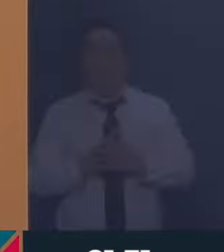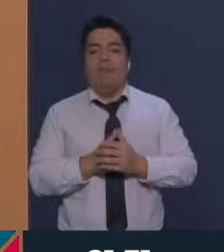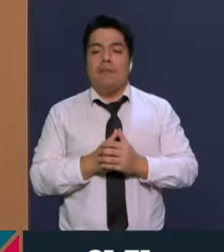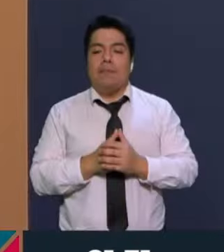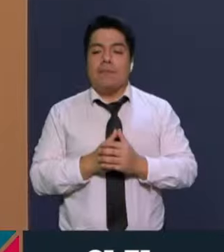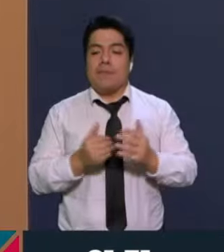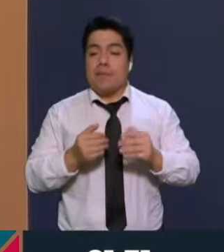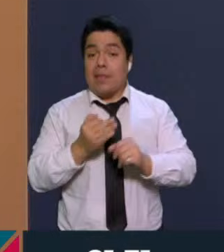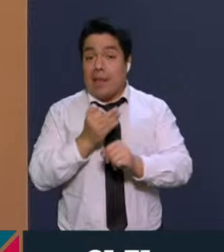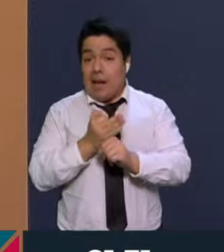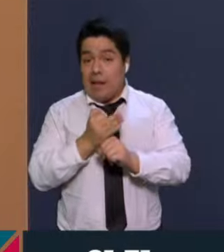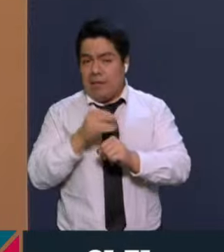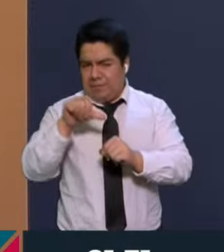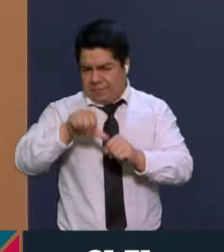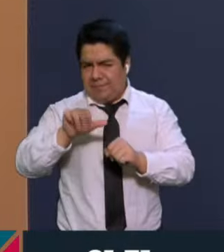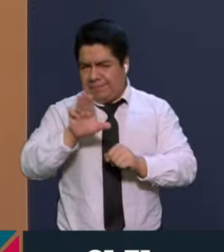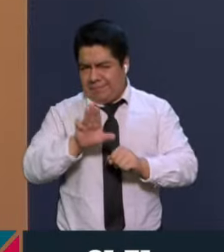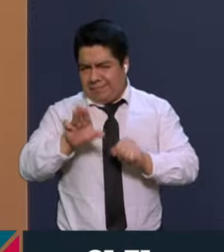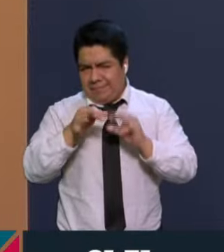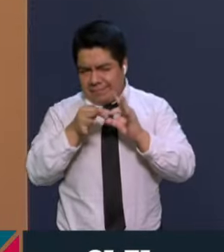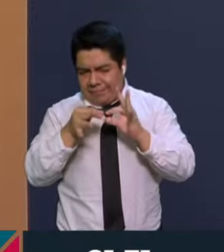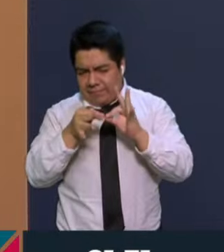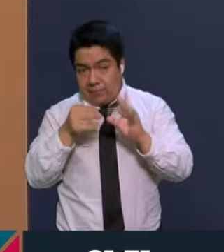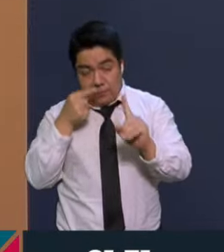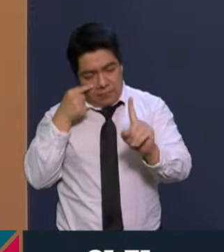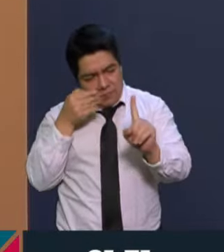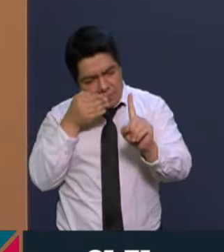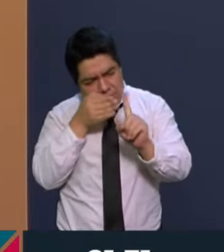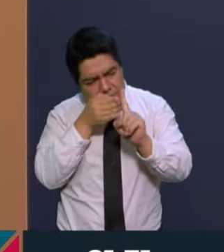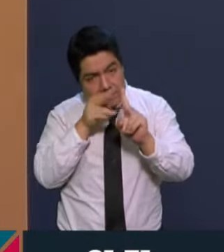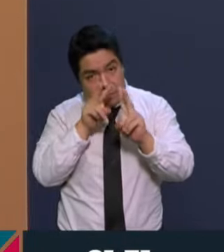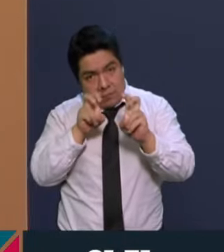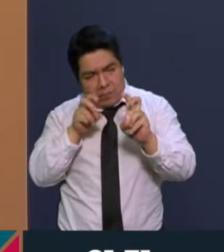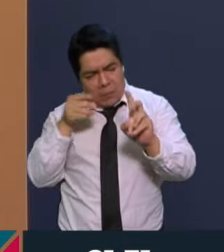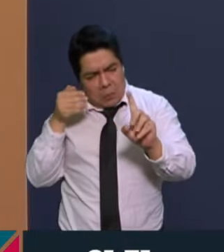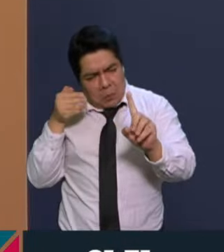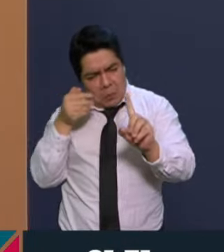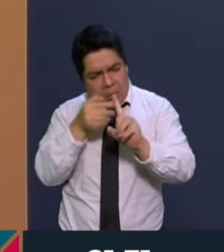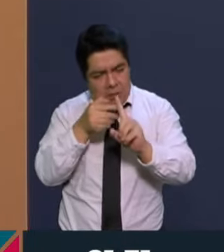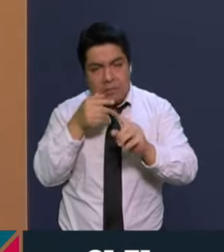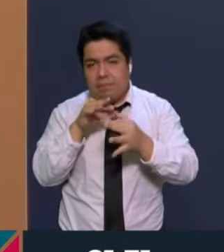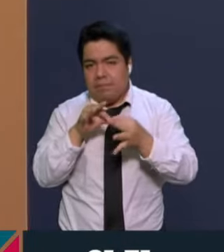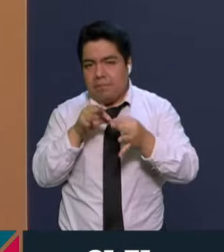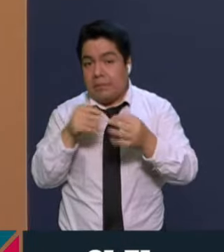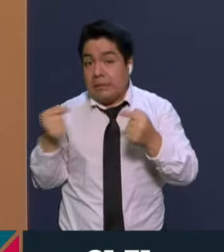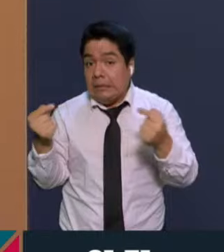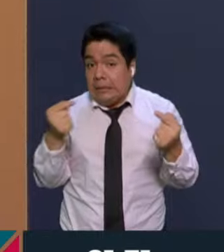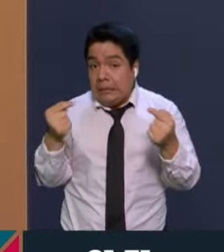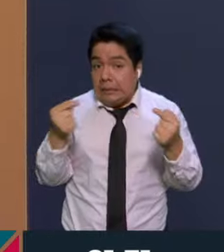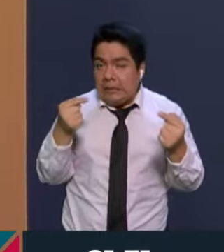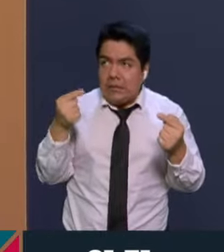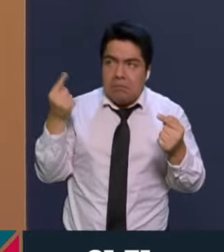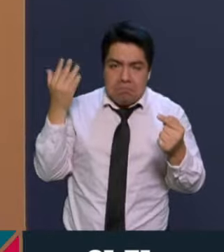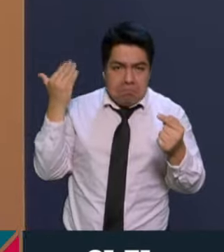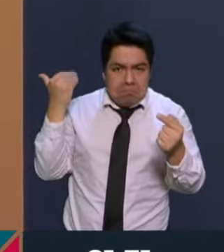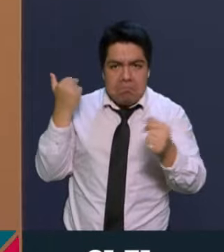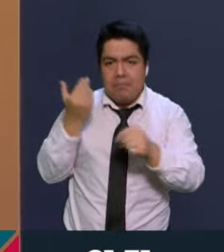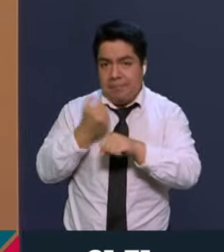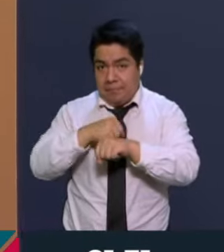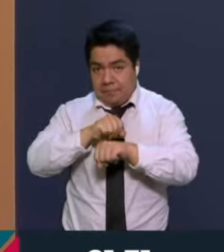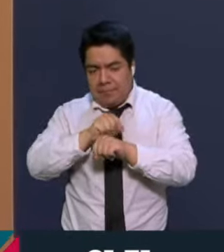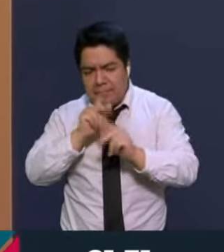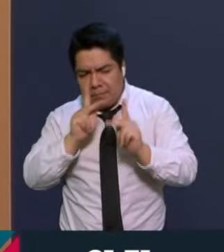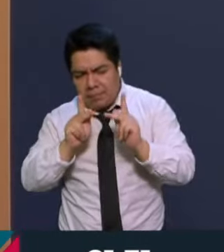Y para el desdoble de este miércoles hablaremos de un tema del que hemos hablado a lo largo de esta transmisión y que ha estado en el debate público desde hace un par de semanas